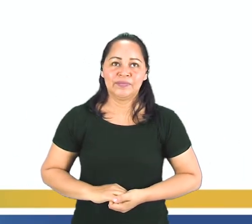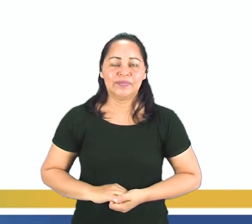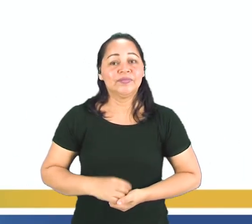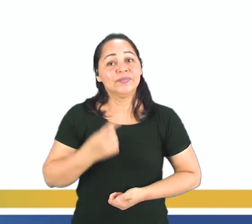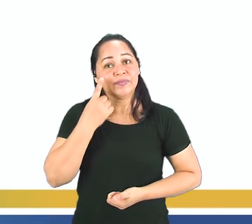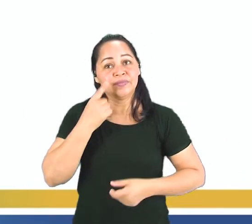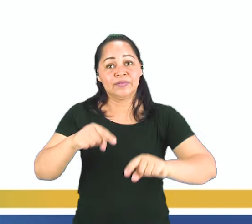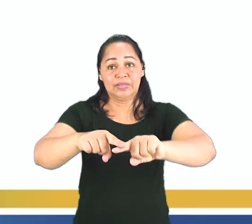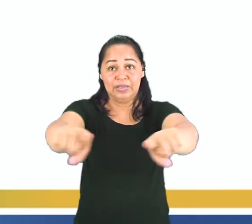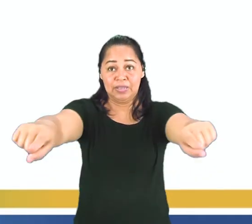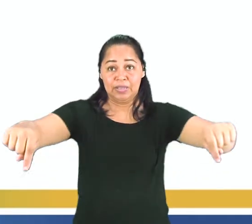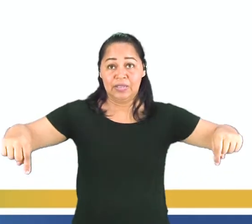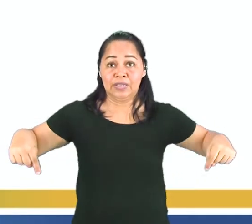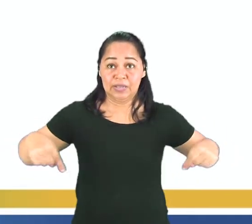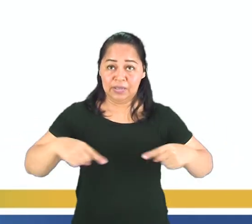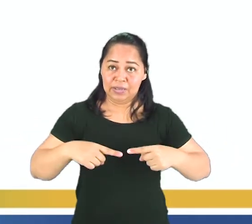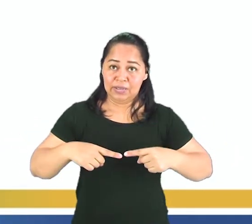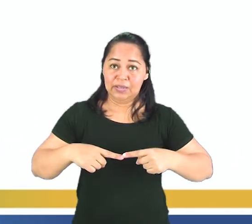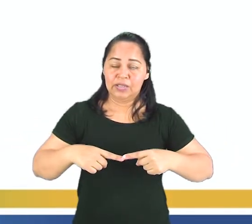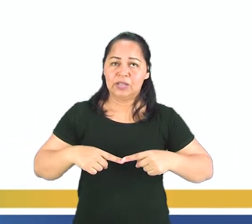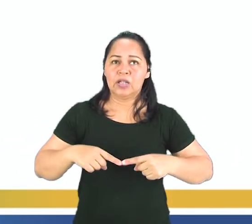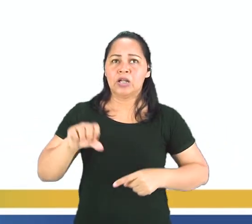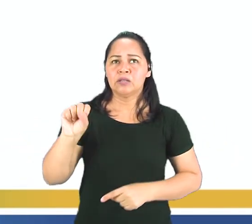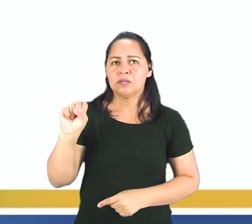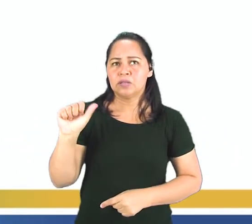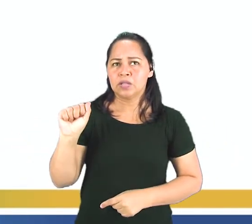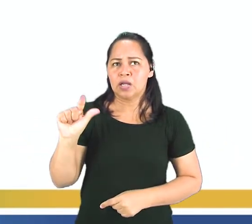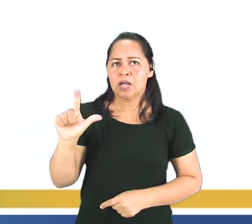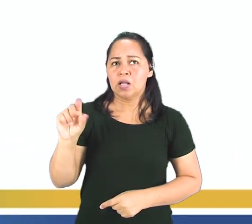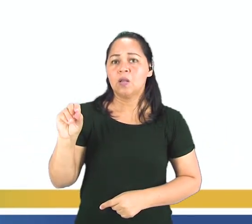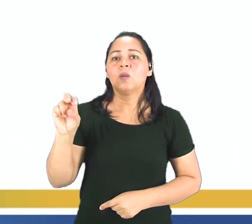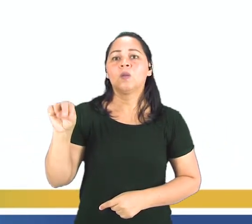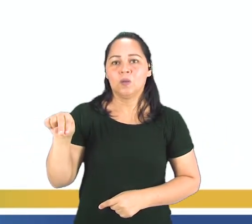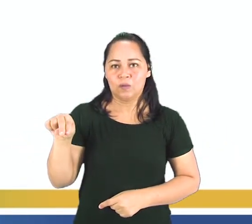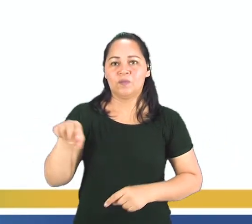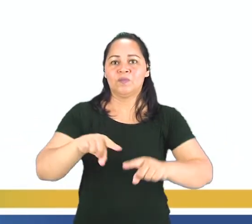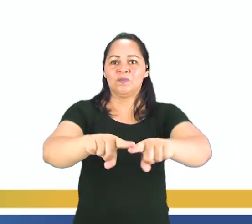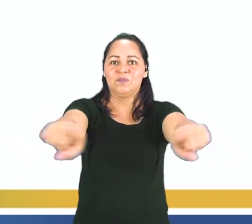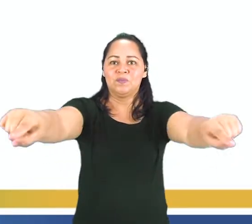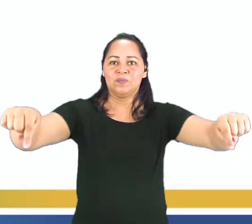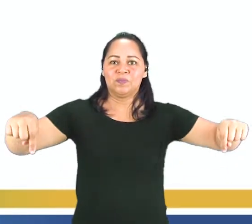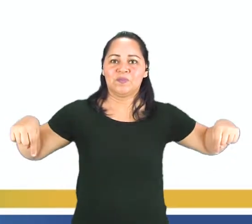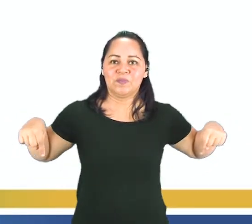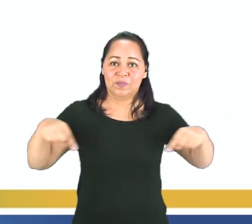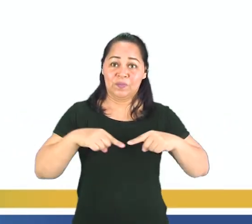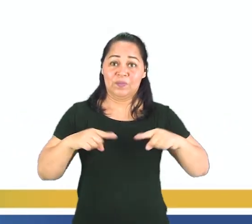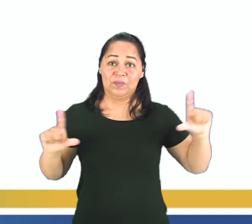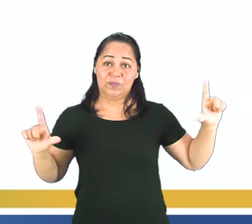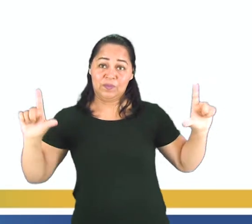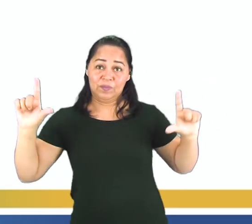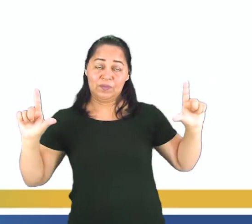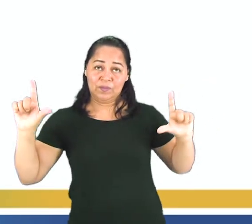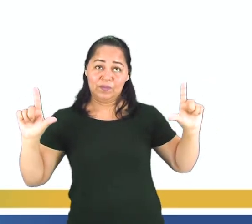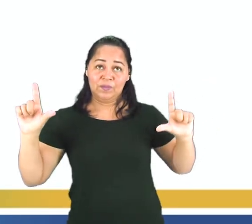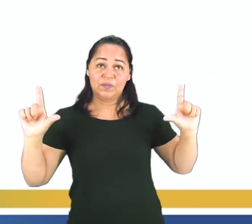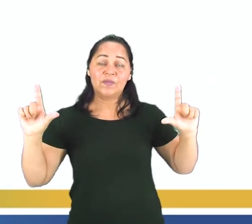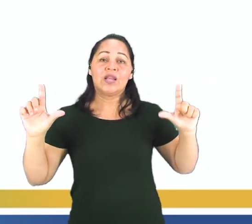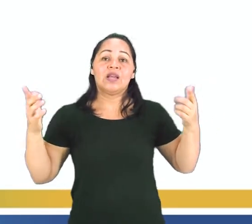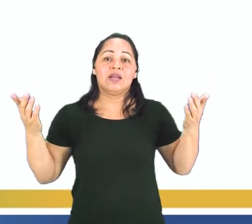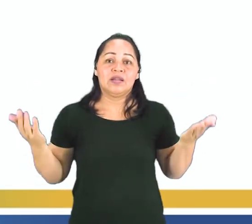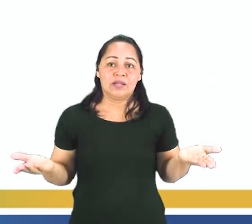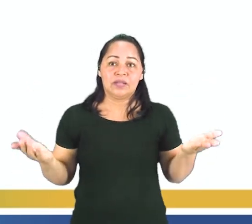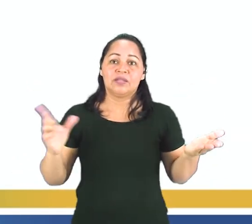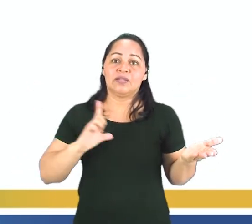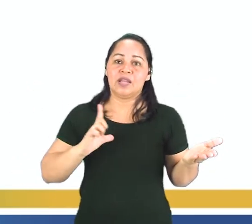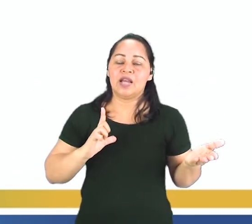Bueno, en el salón. En el salón, gente, esta palabra salón se refere a sala. Certo? Como si fuera a nuestra sala de estar. Lá donde está nuestra